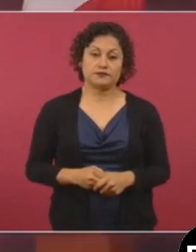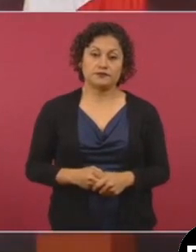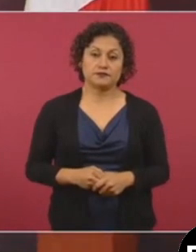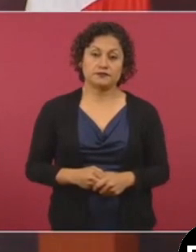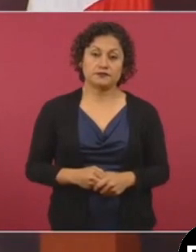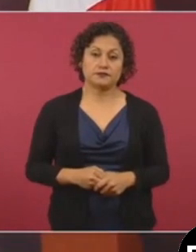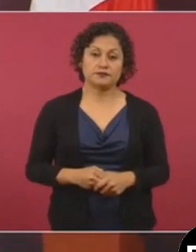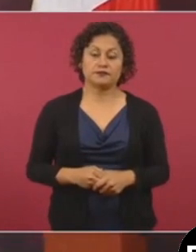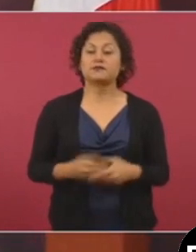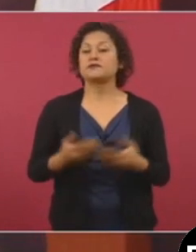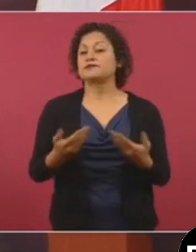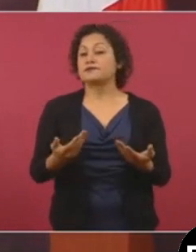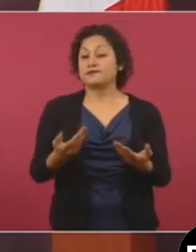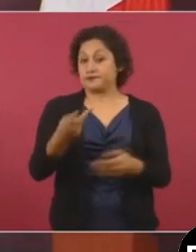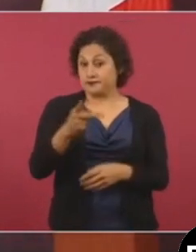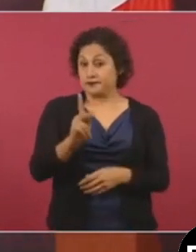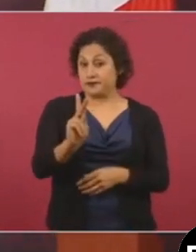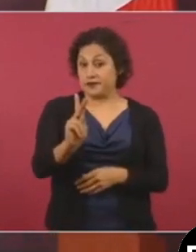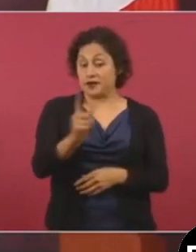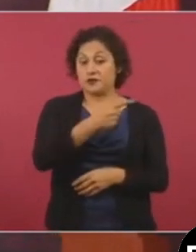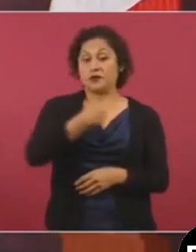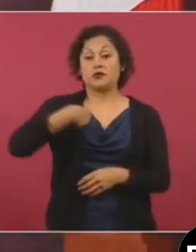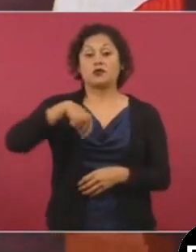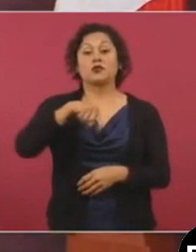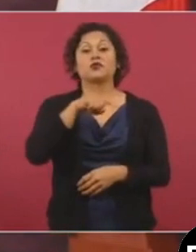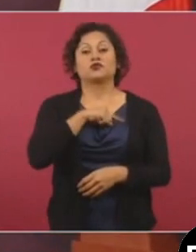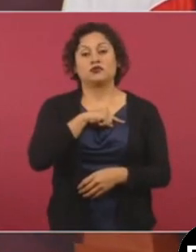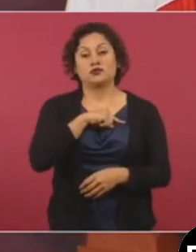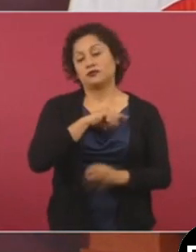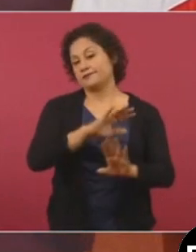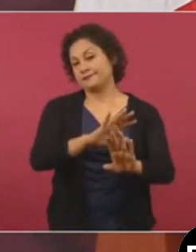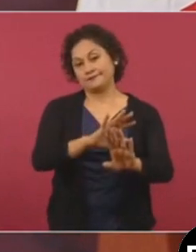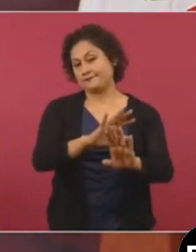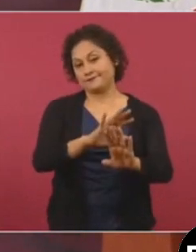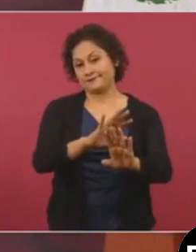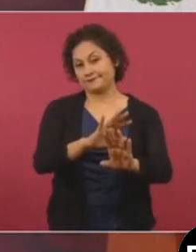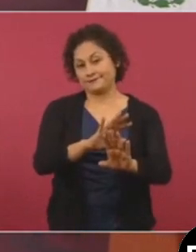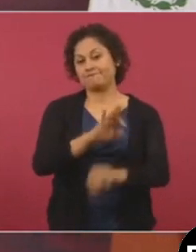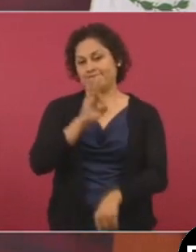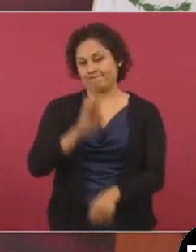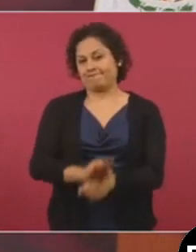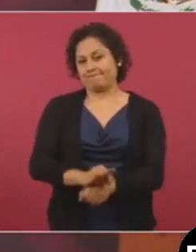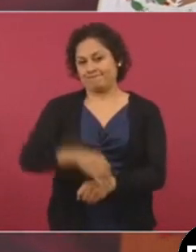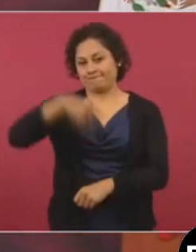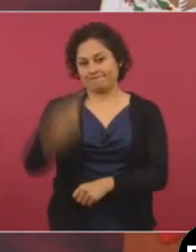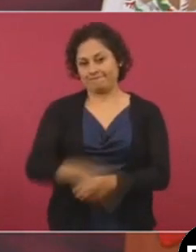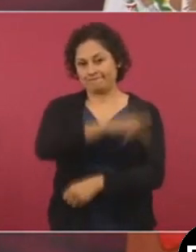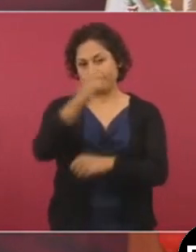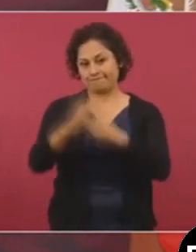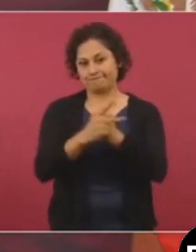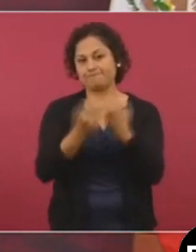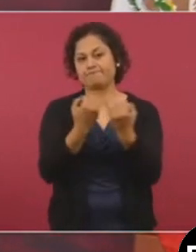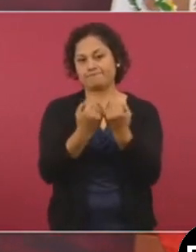vamos nosotros a defender nuestra soberanía. y el